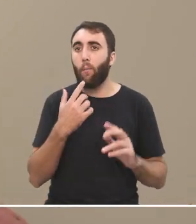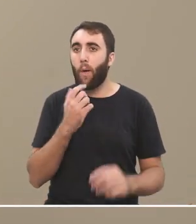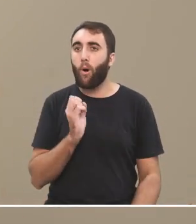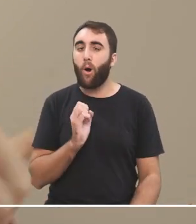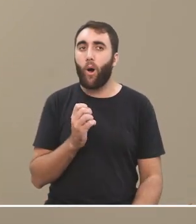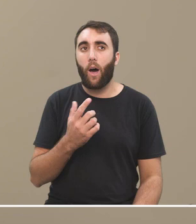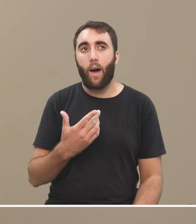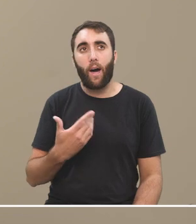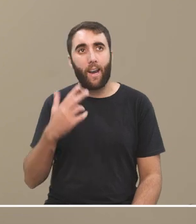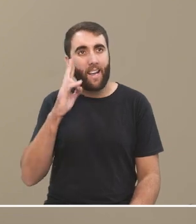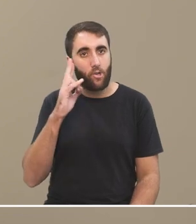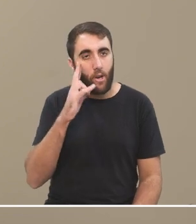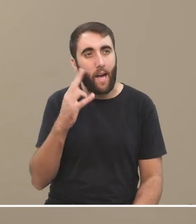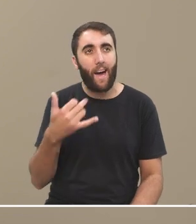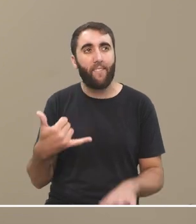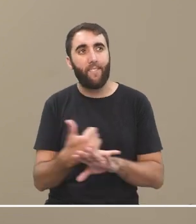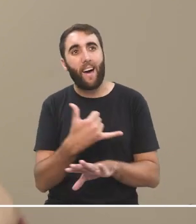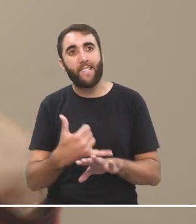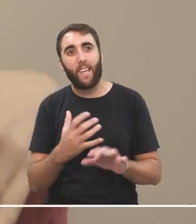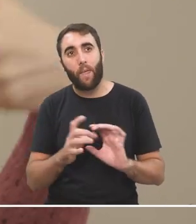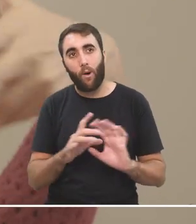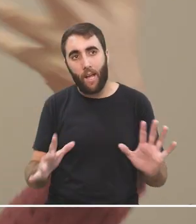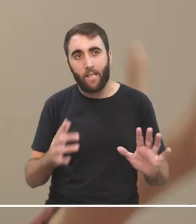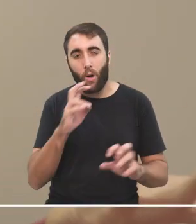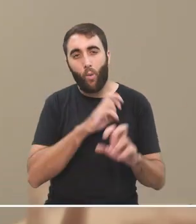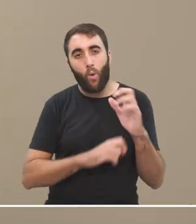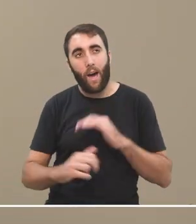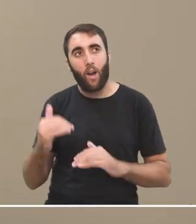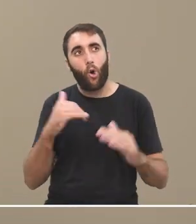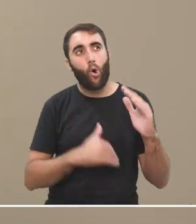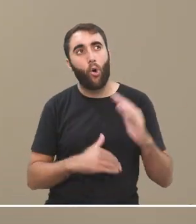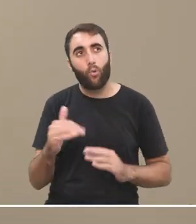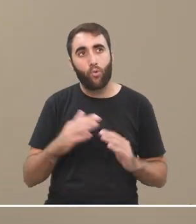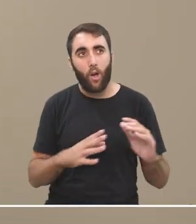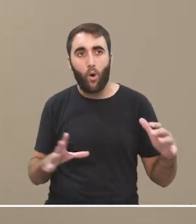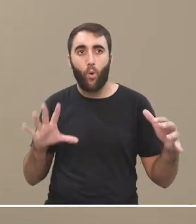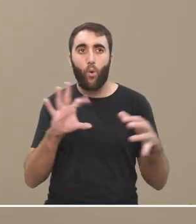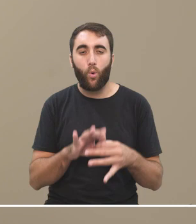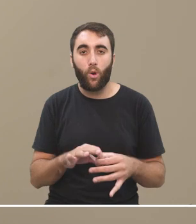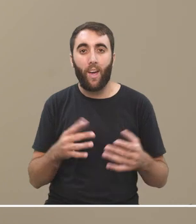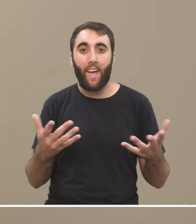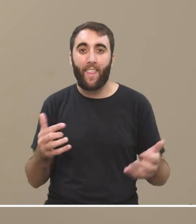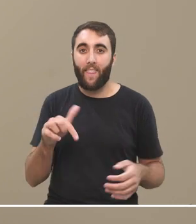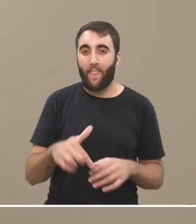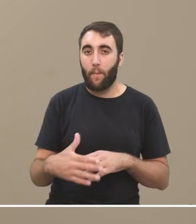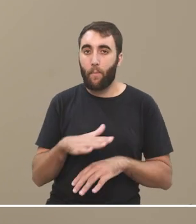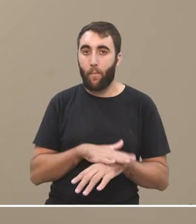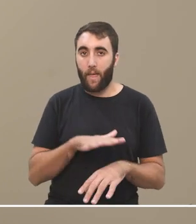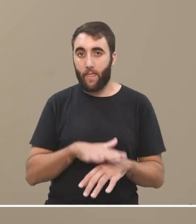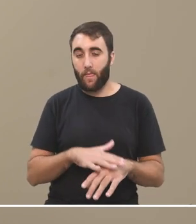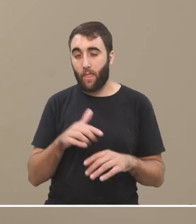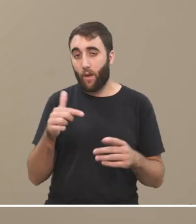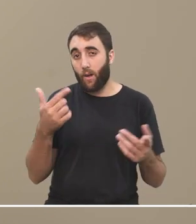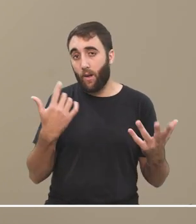criticar en fin, las fallas de la democracia y demás y tratar de construir algo a partir de eso en este momento a partir de por lo menos